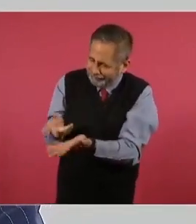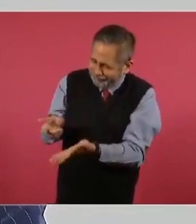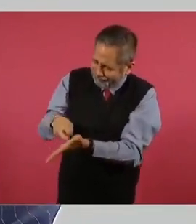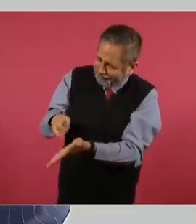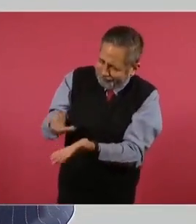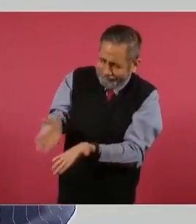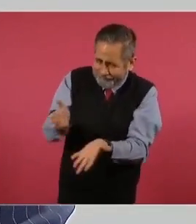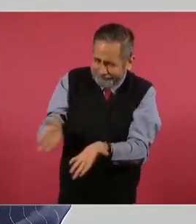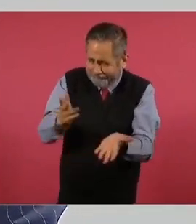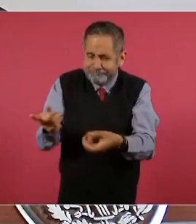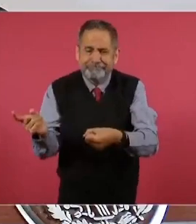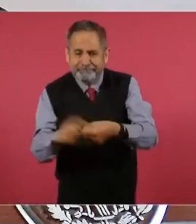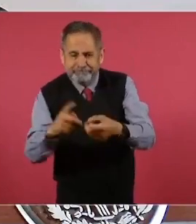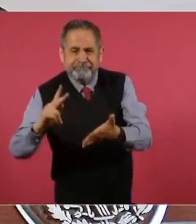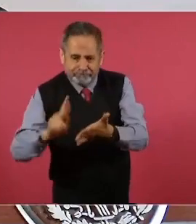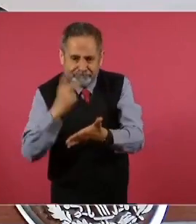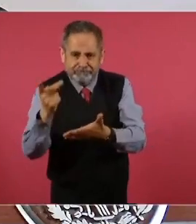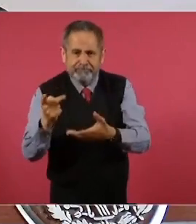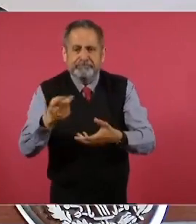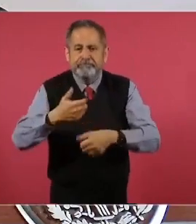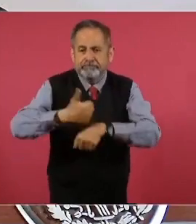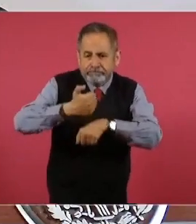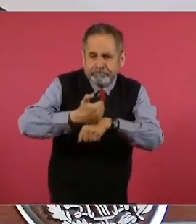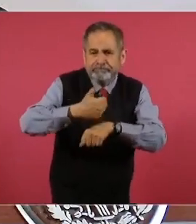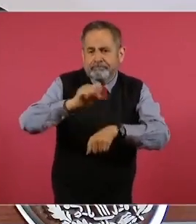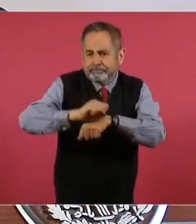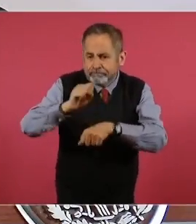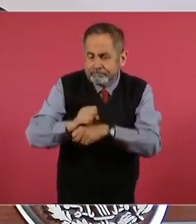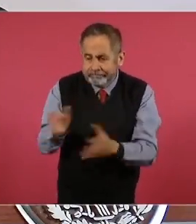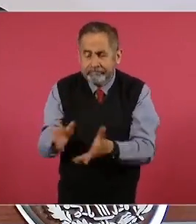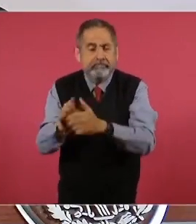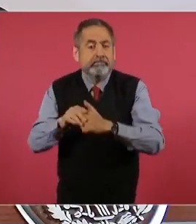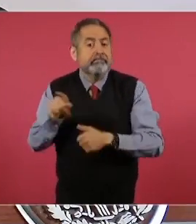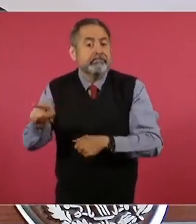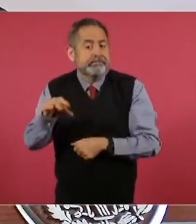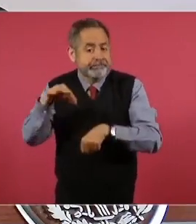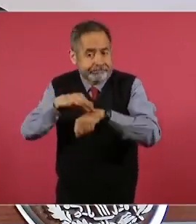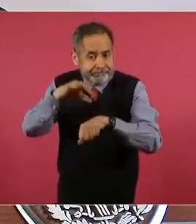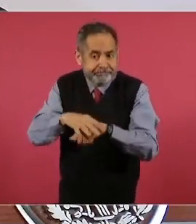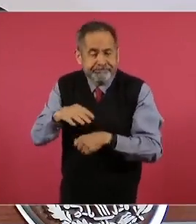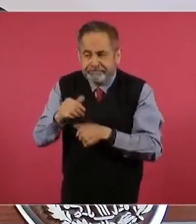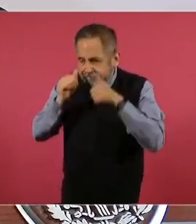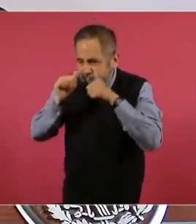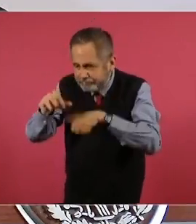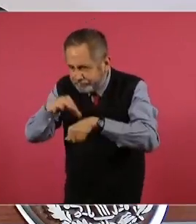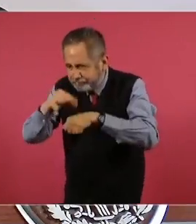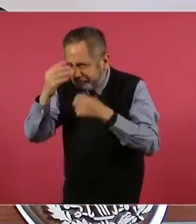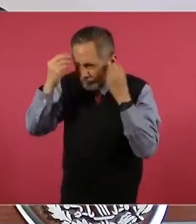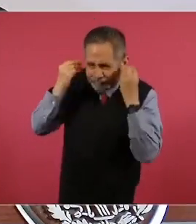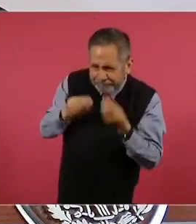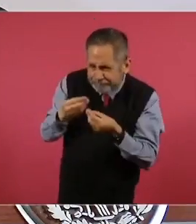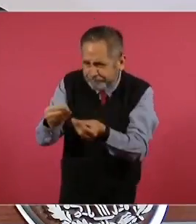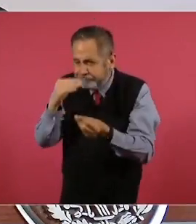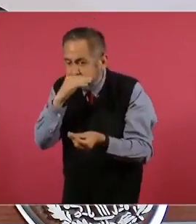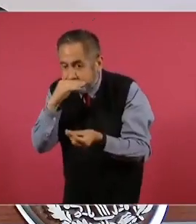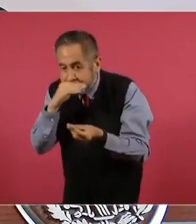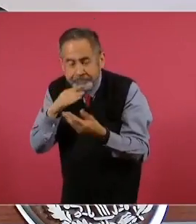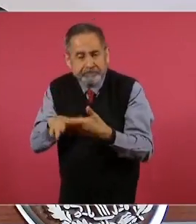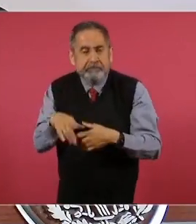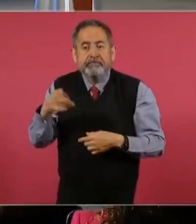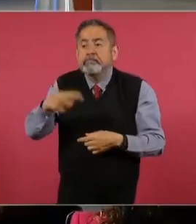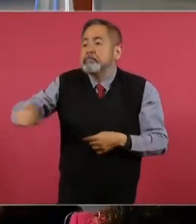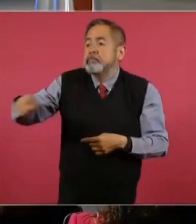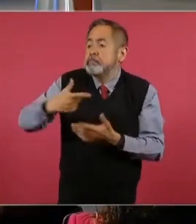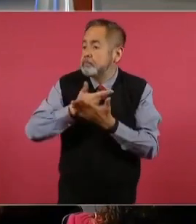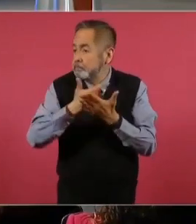la secundaria, a brindar atenciones médicas gratuitas, a gestionar la incorporación de personas a los programas de bienestar,